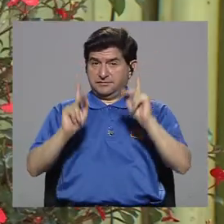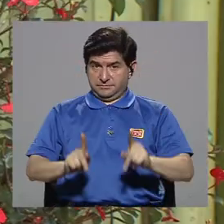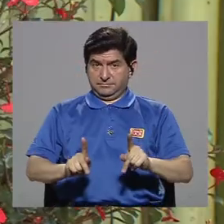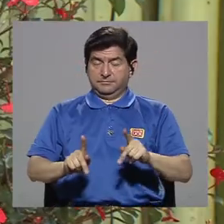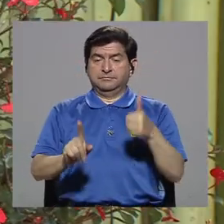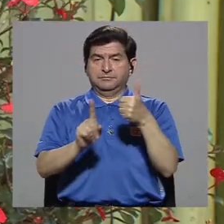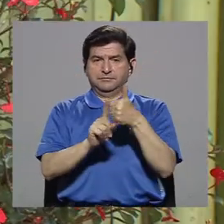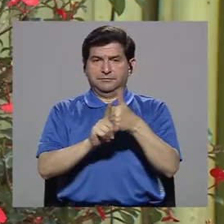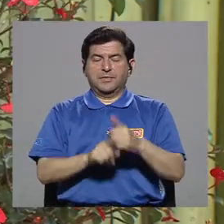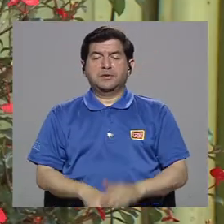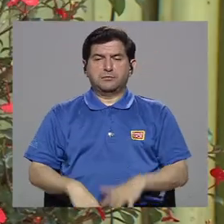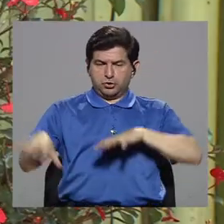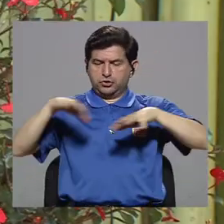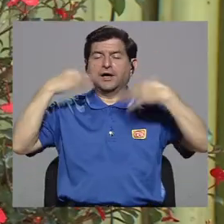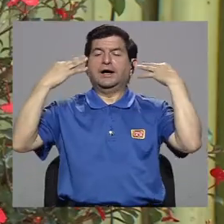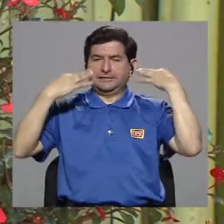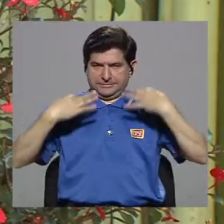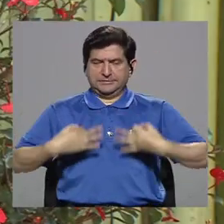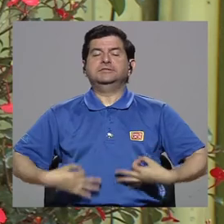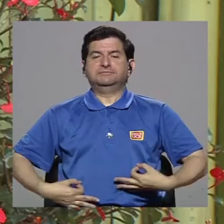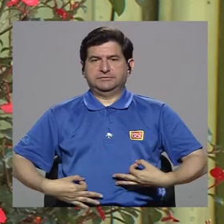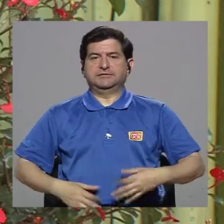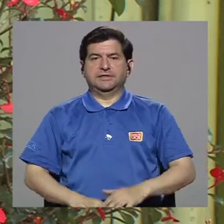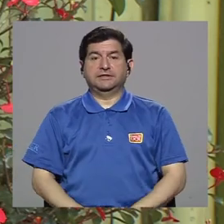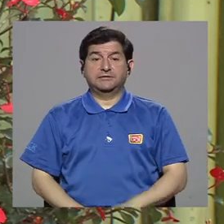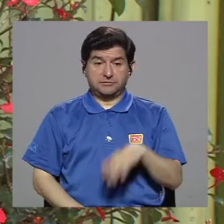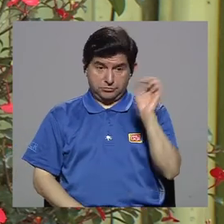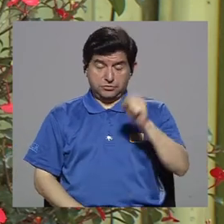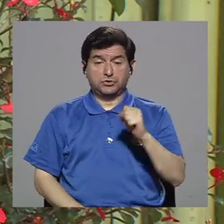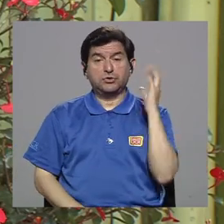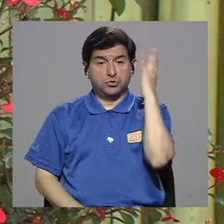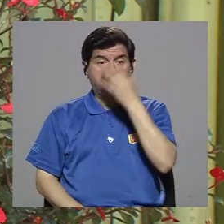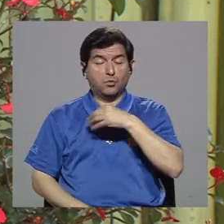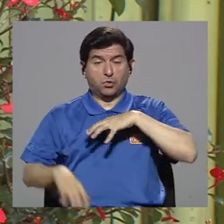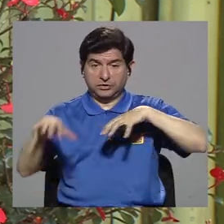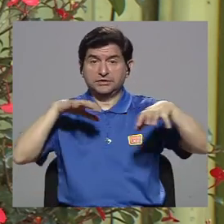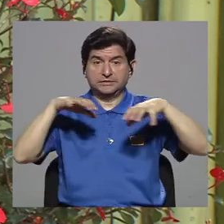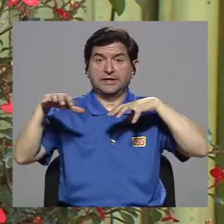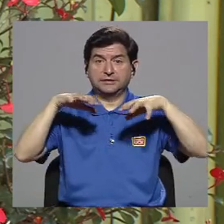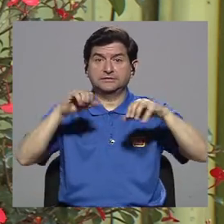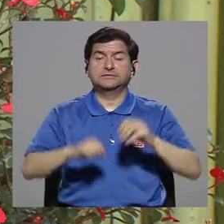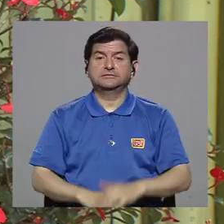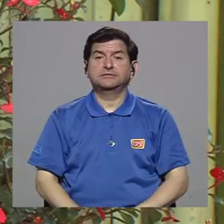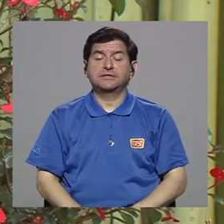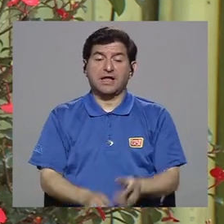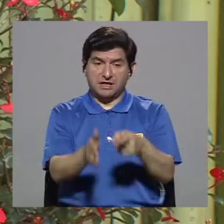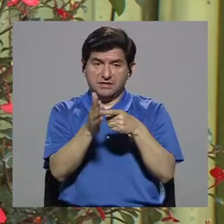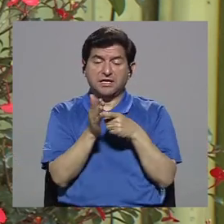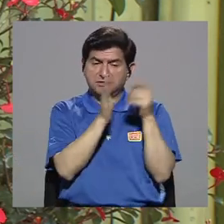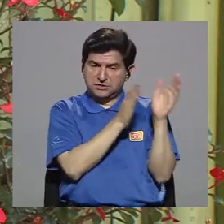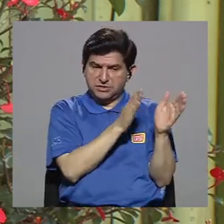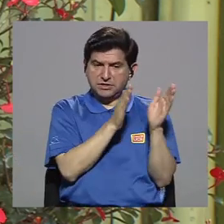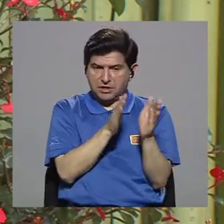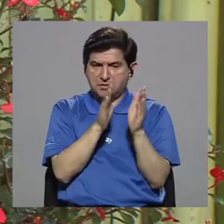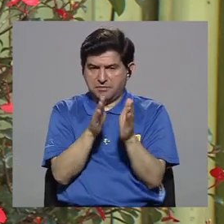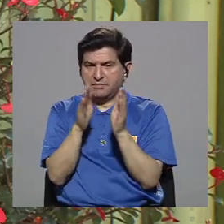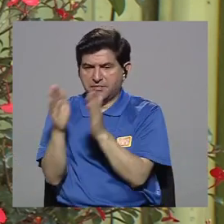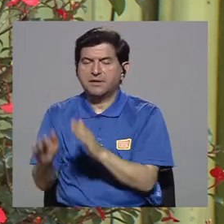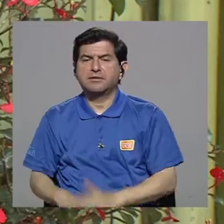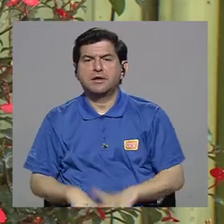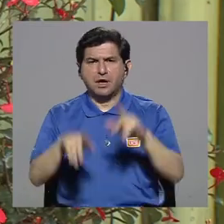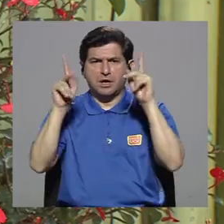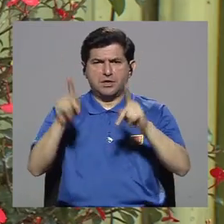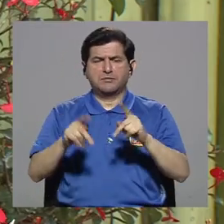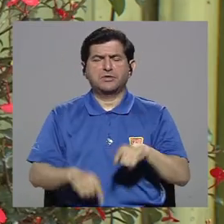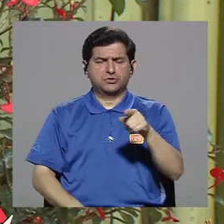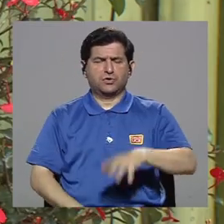se ejercita, porque es una actividad muy bonita, que requiere planeamiento y